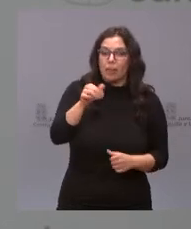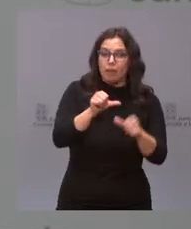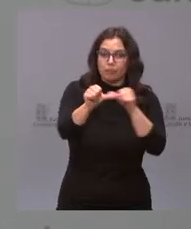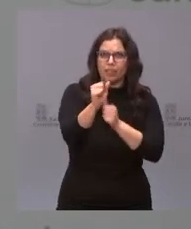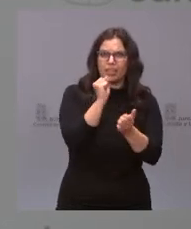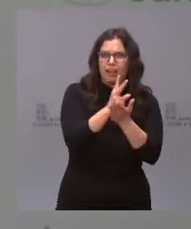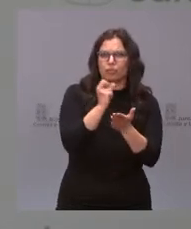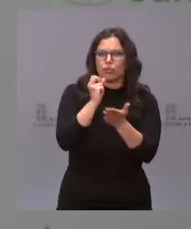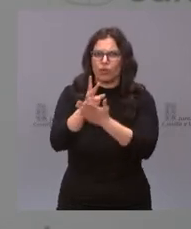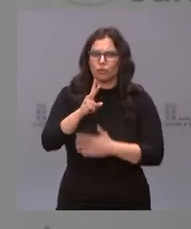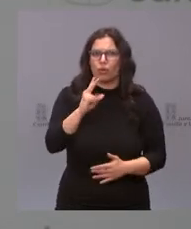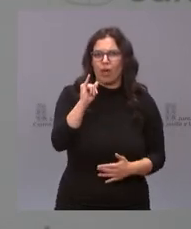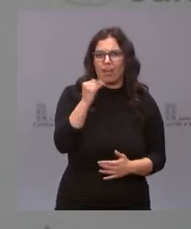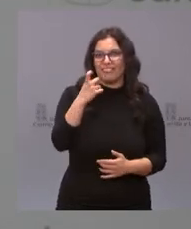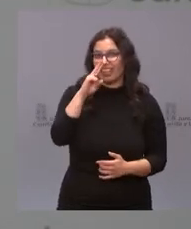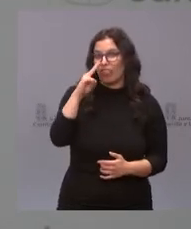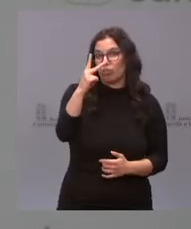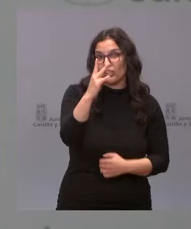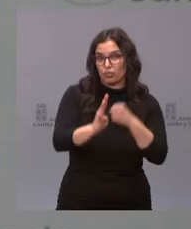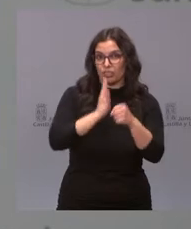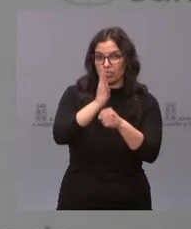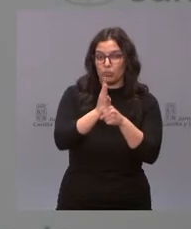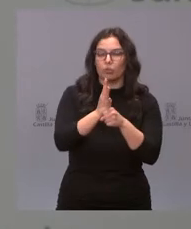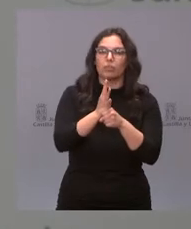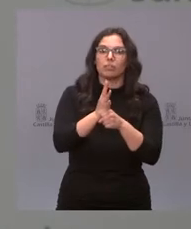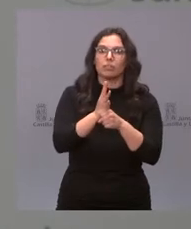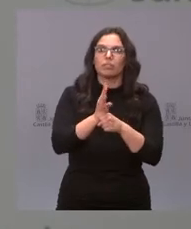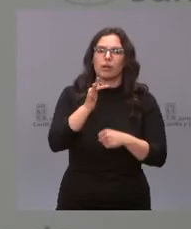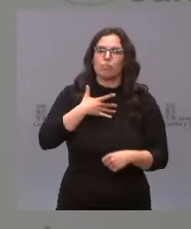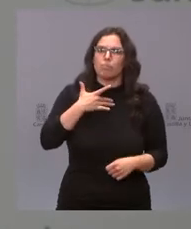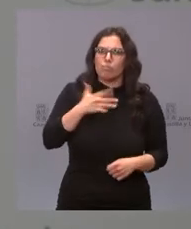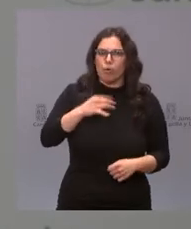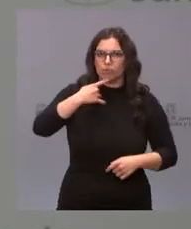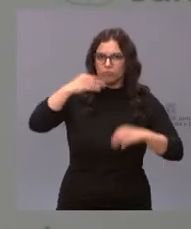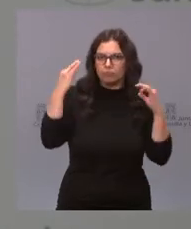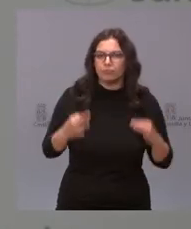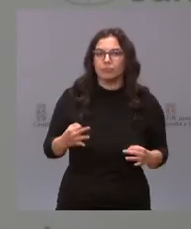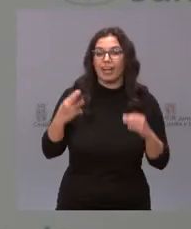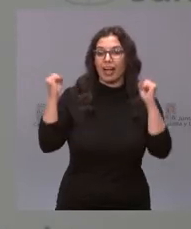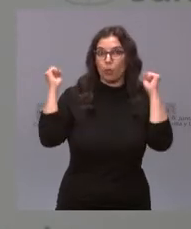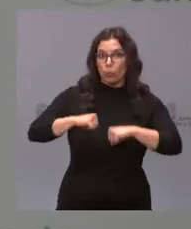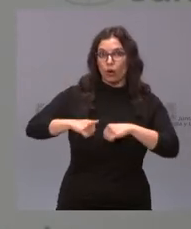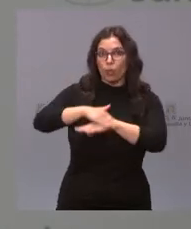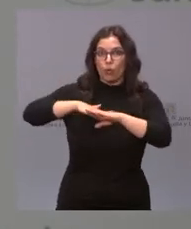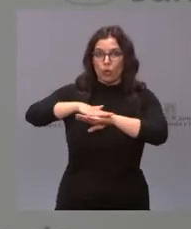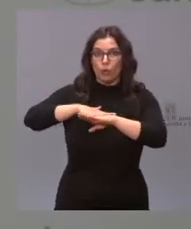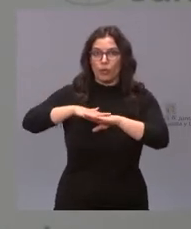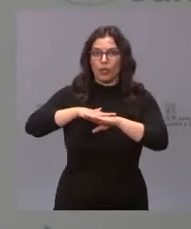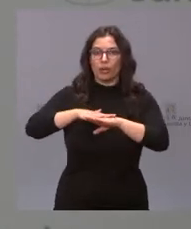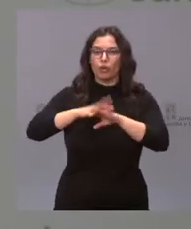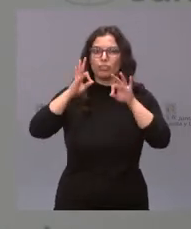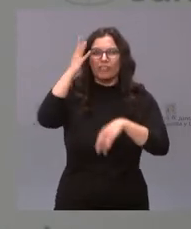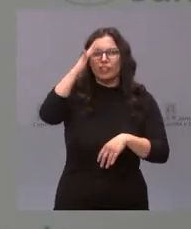delante para estos dos años más que quedan de legislatura y que podemos afirmar que es un acuerdo de gobierno de centro